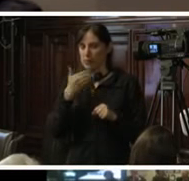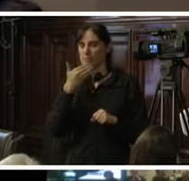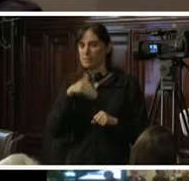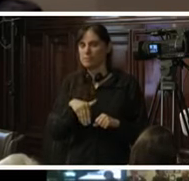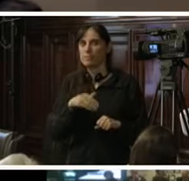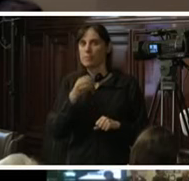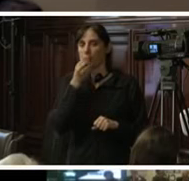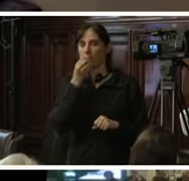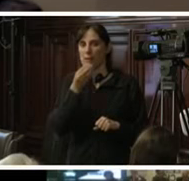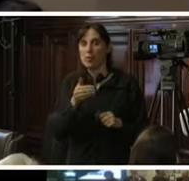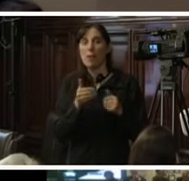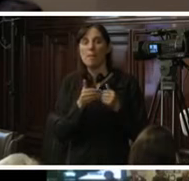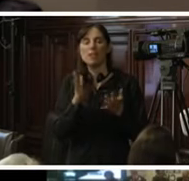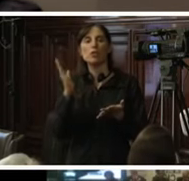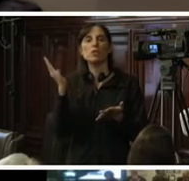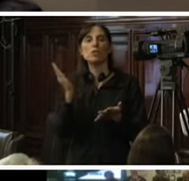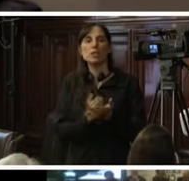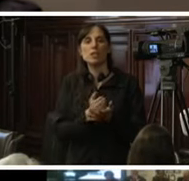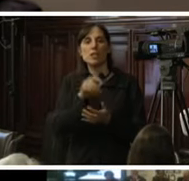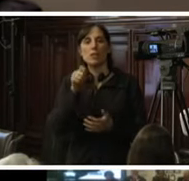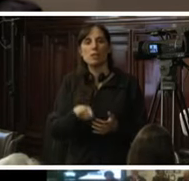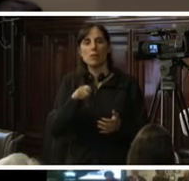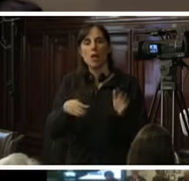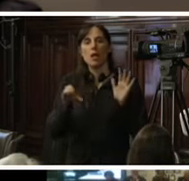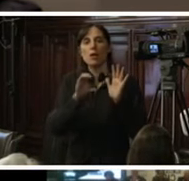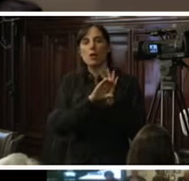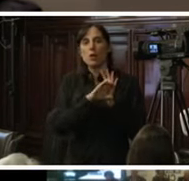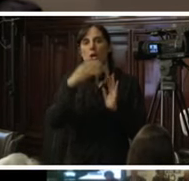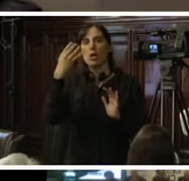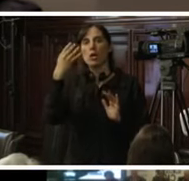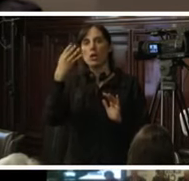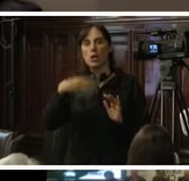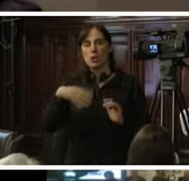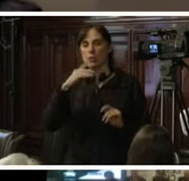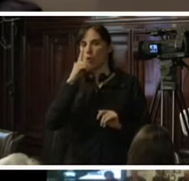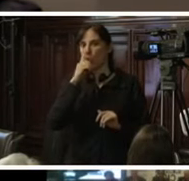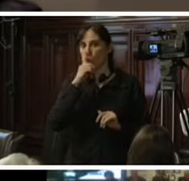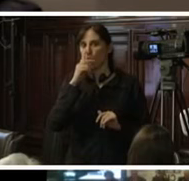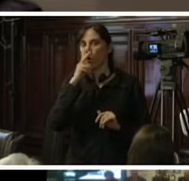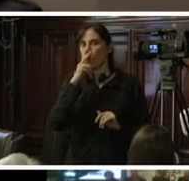con la sentencia del Tribunal Constitucional el 14 de junio del 2003.